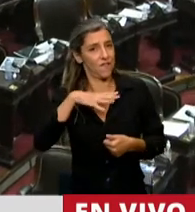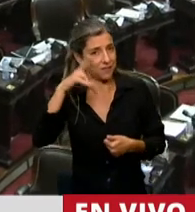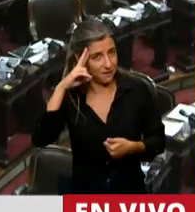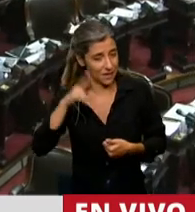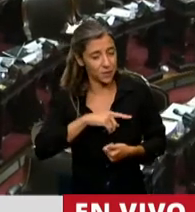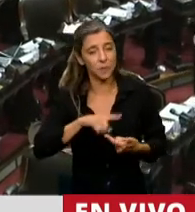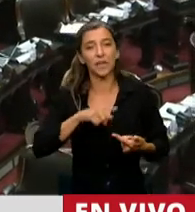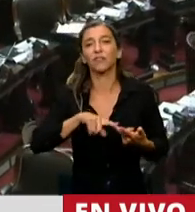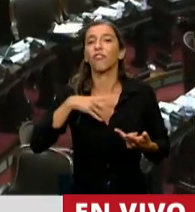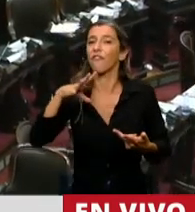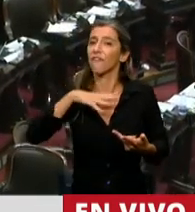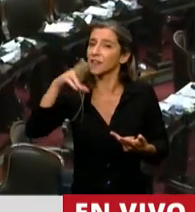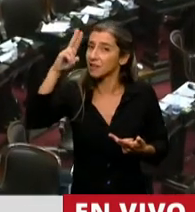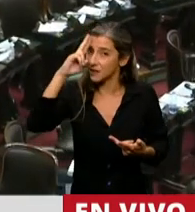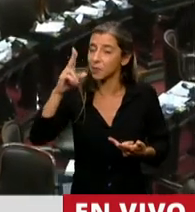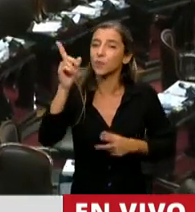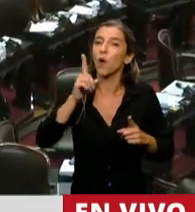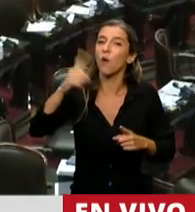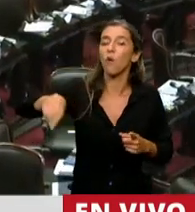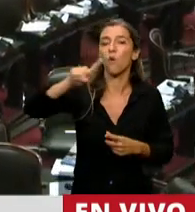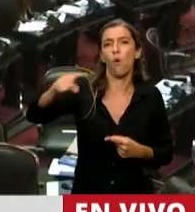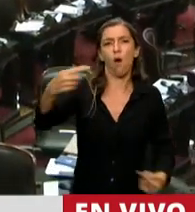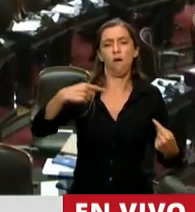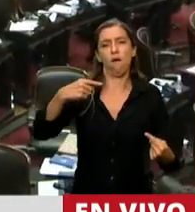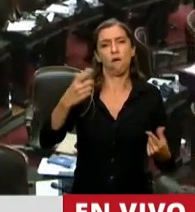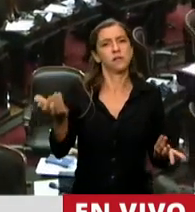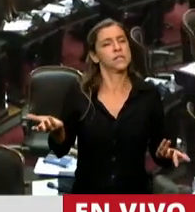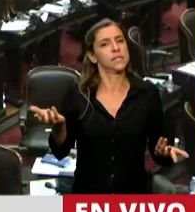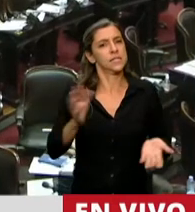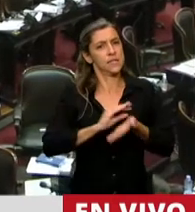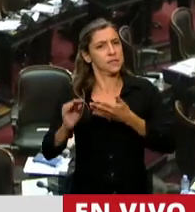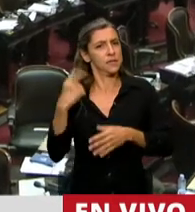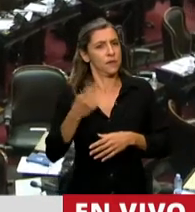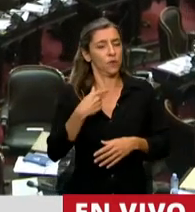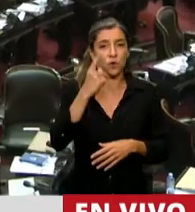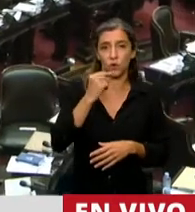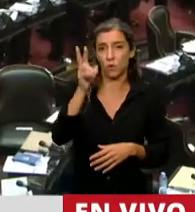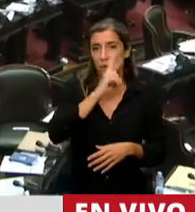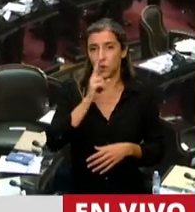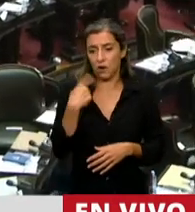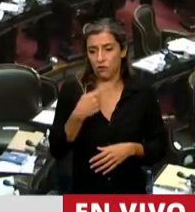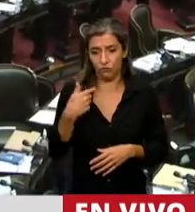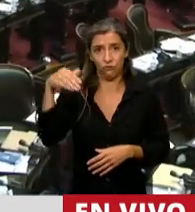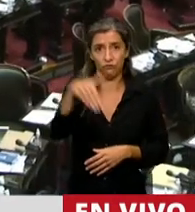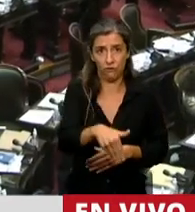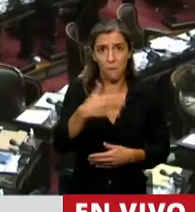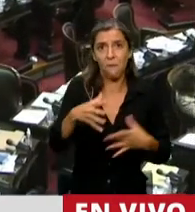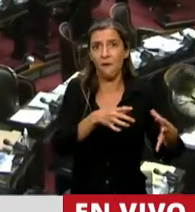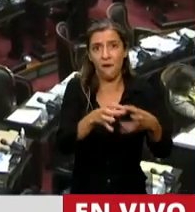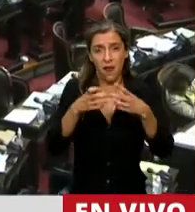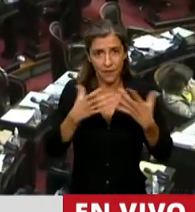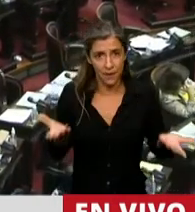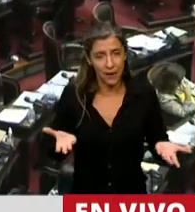porque nos hayan tratado a todos y todas los diputados y diputadas que acá estamos en el Congreso de la Nación